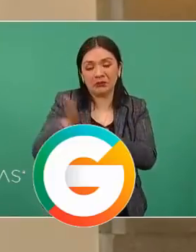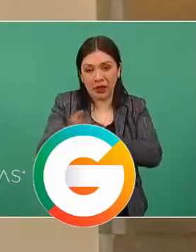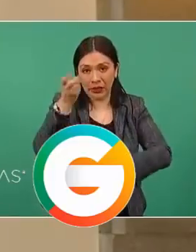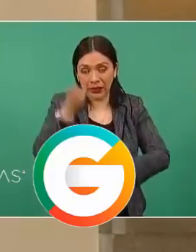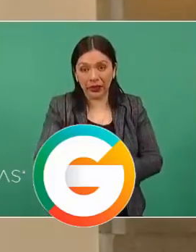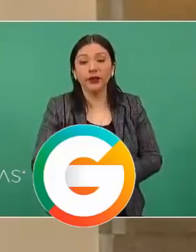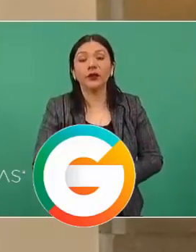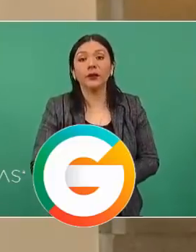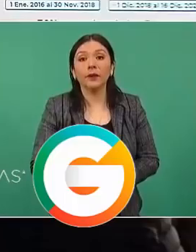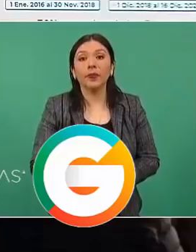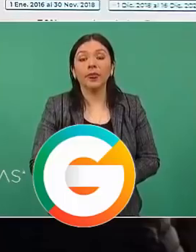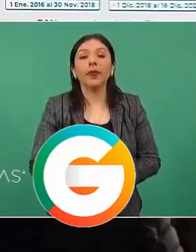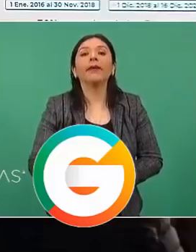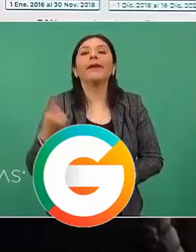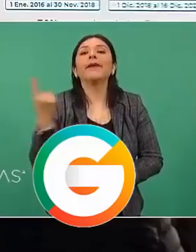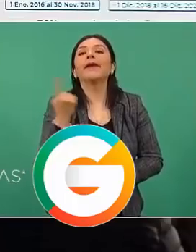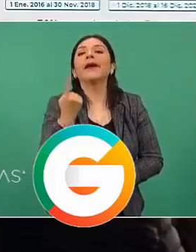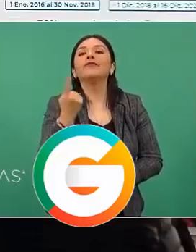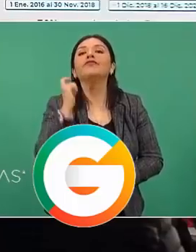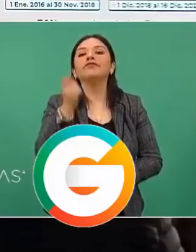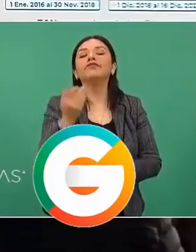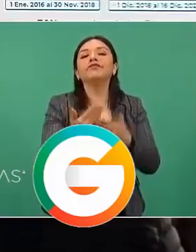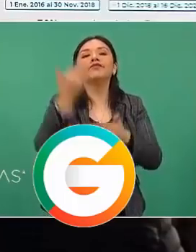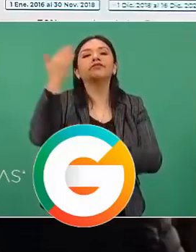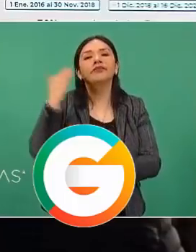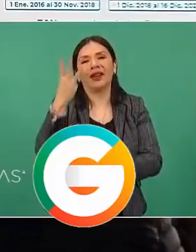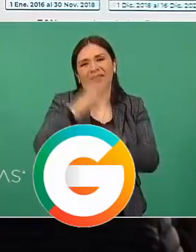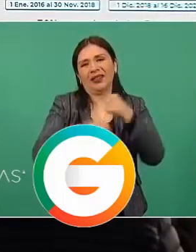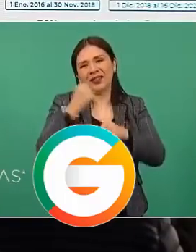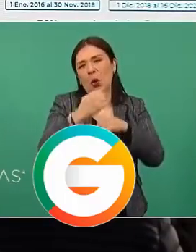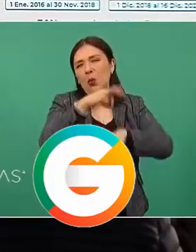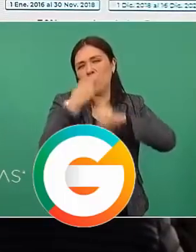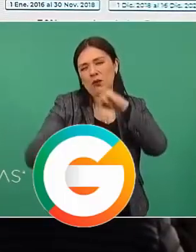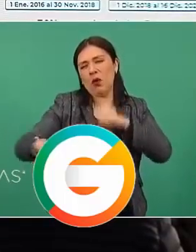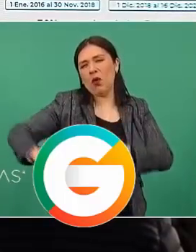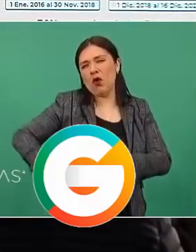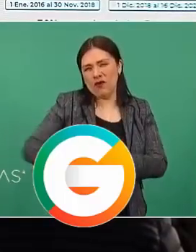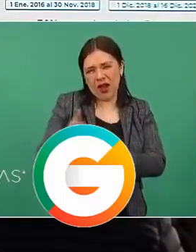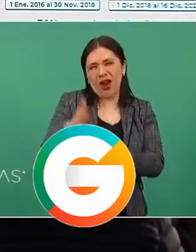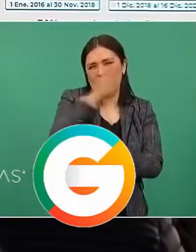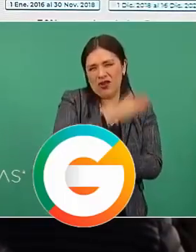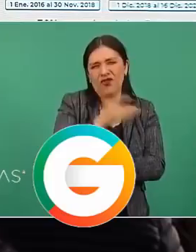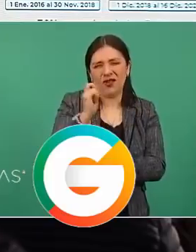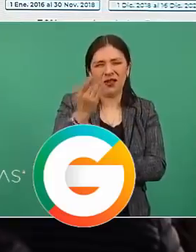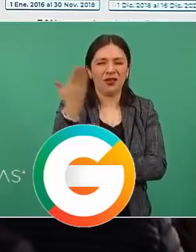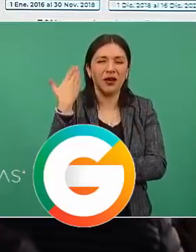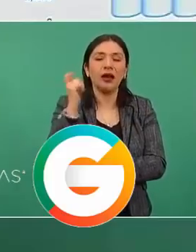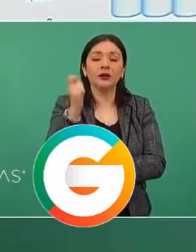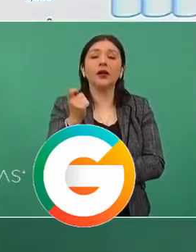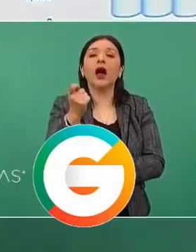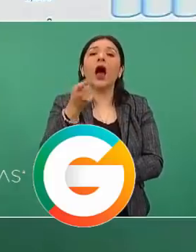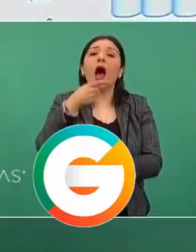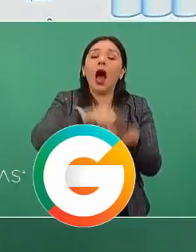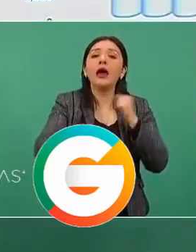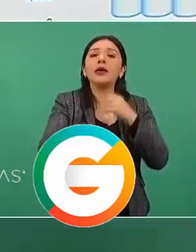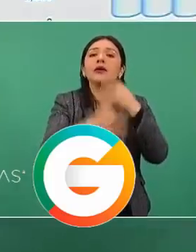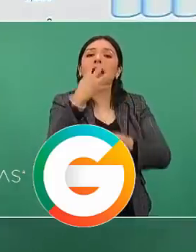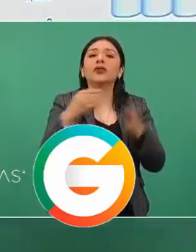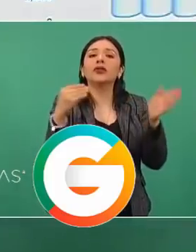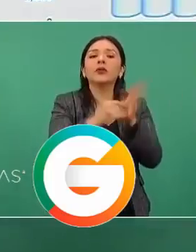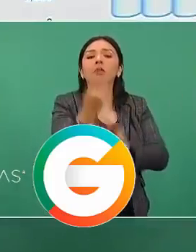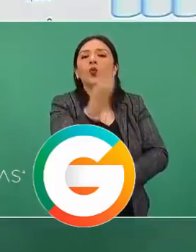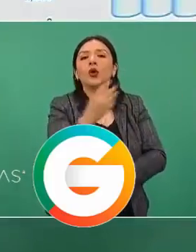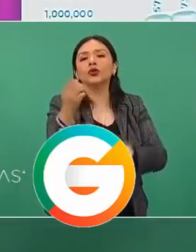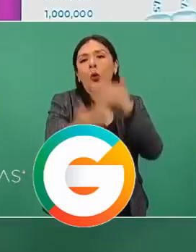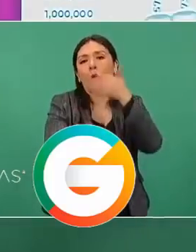Y en comparación con lo de los tres últimos años de la administración anterior, 14 mil 411.